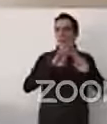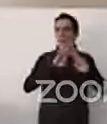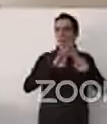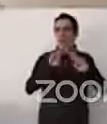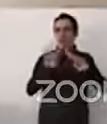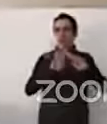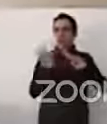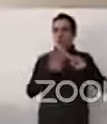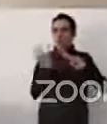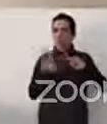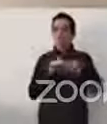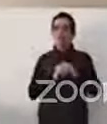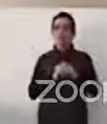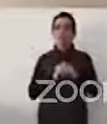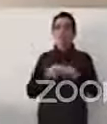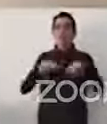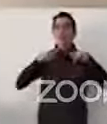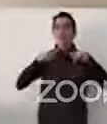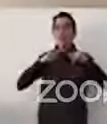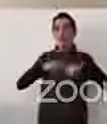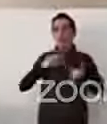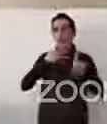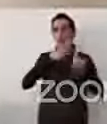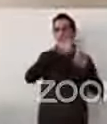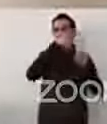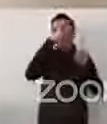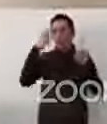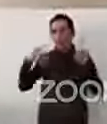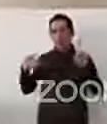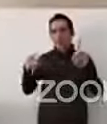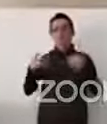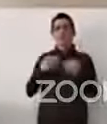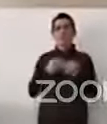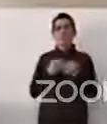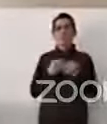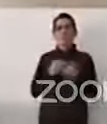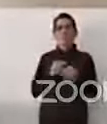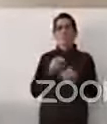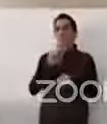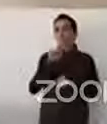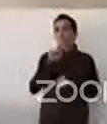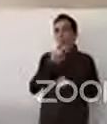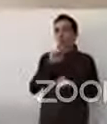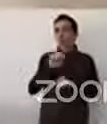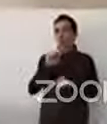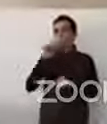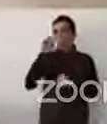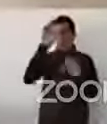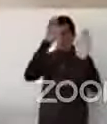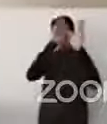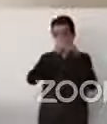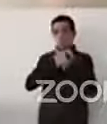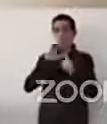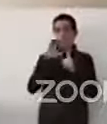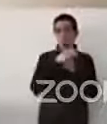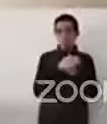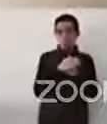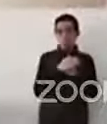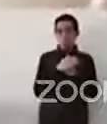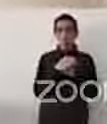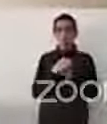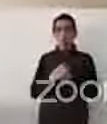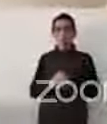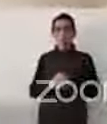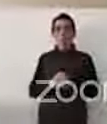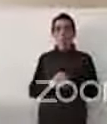Las personas LGTBI también en base a esa misma convención y cabe destacar que Naciones Unidas no tienen